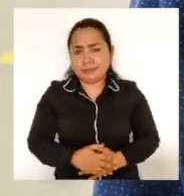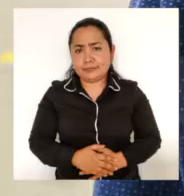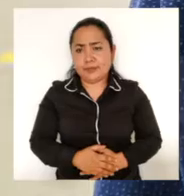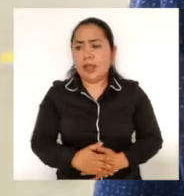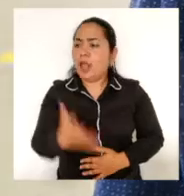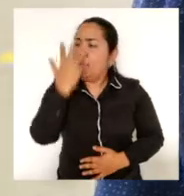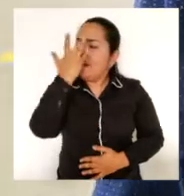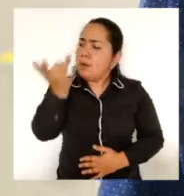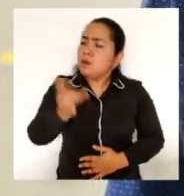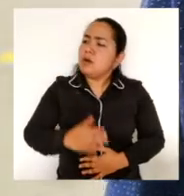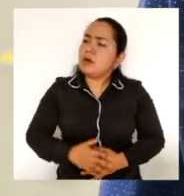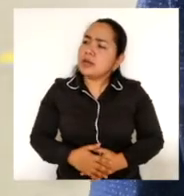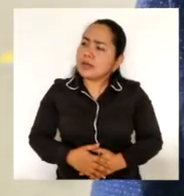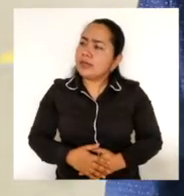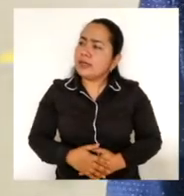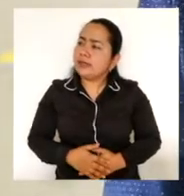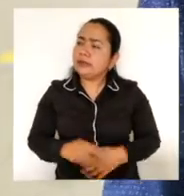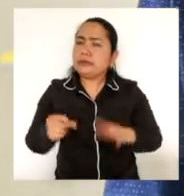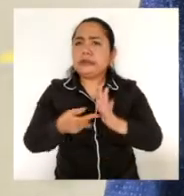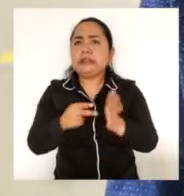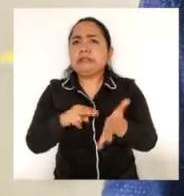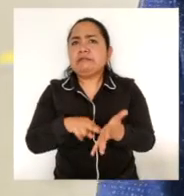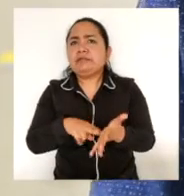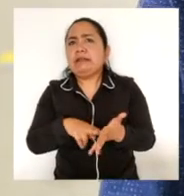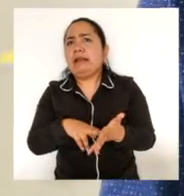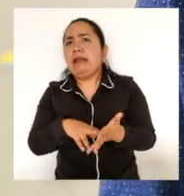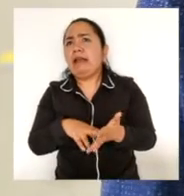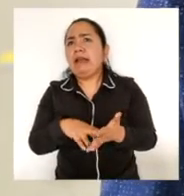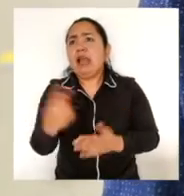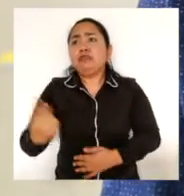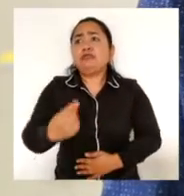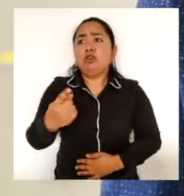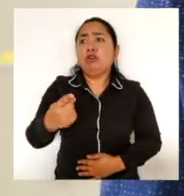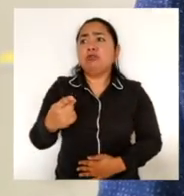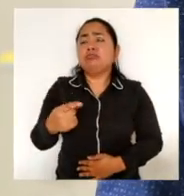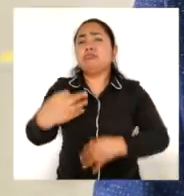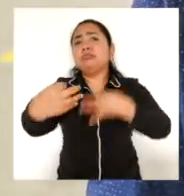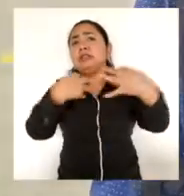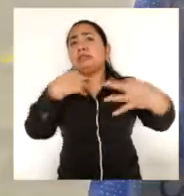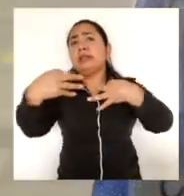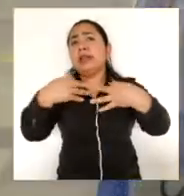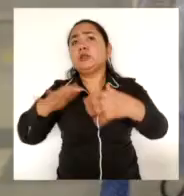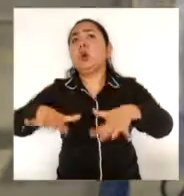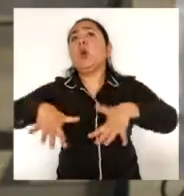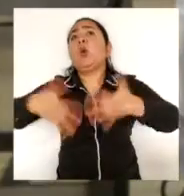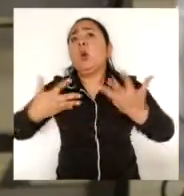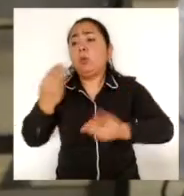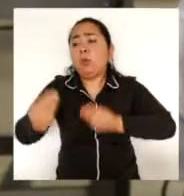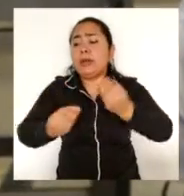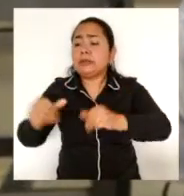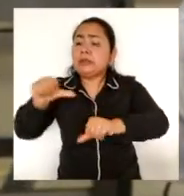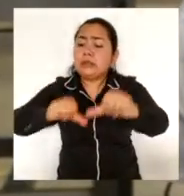no solo se hace la elaboración como tal de la cerveza, uno puede pues como